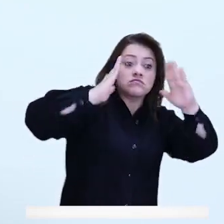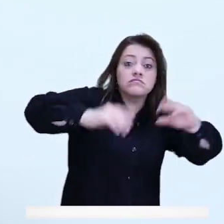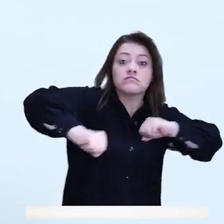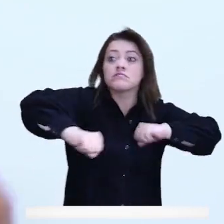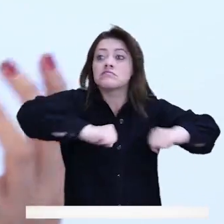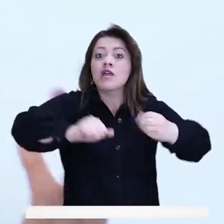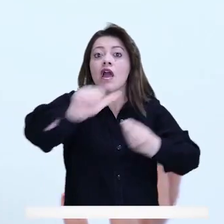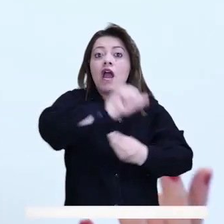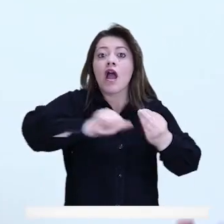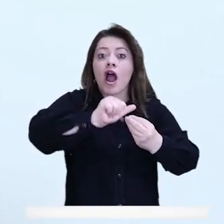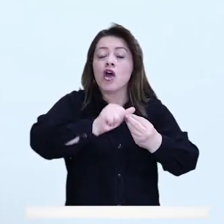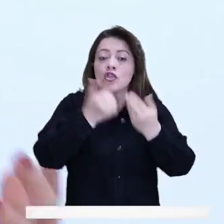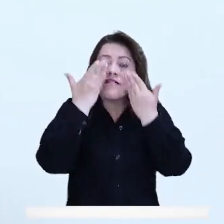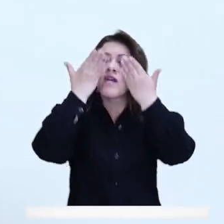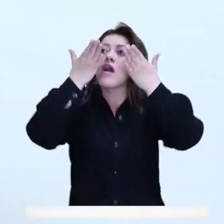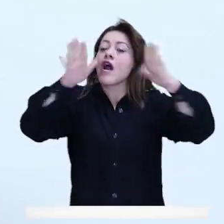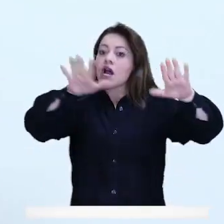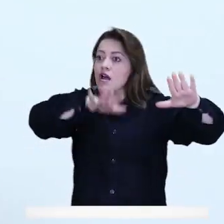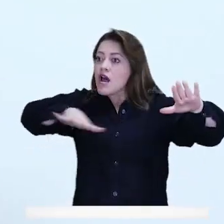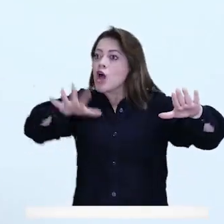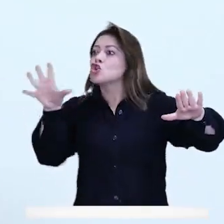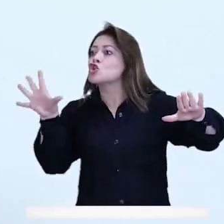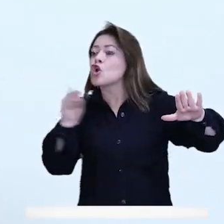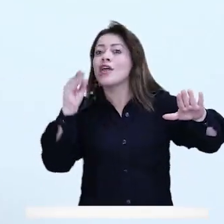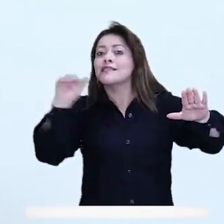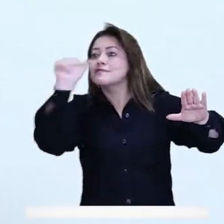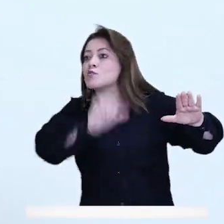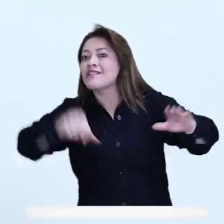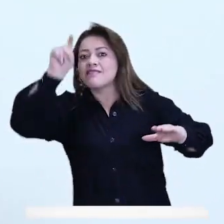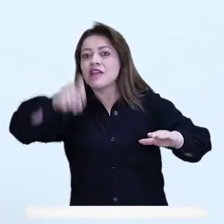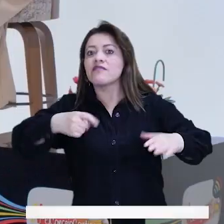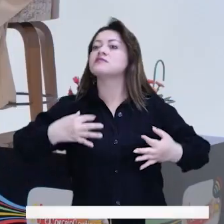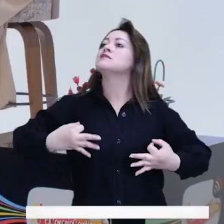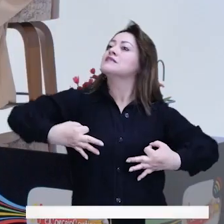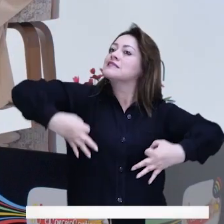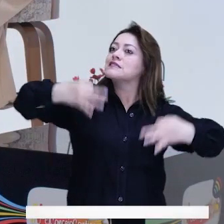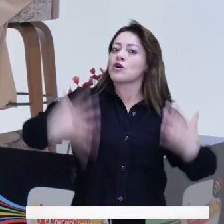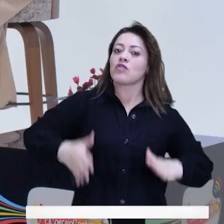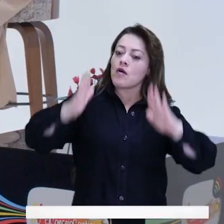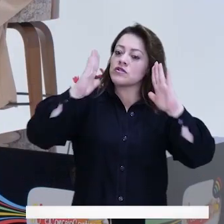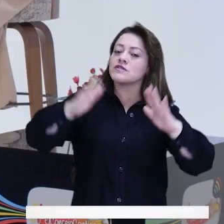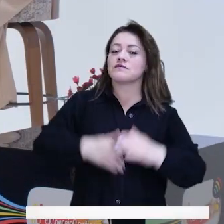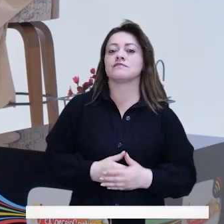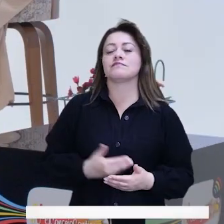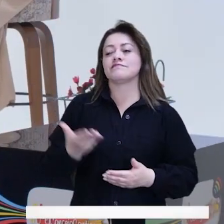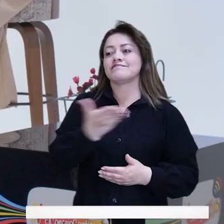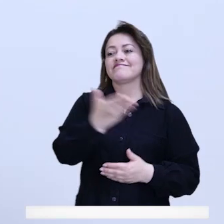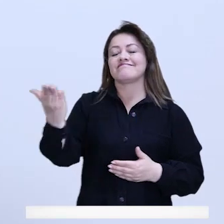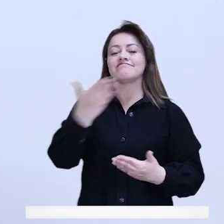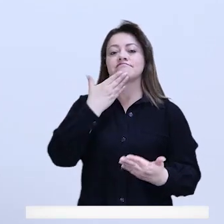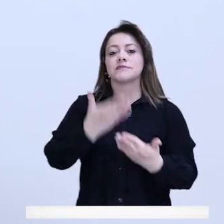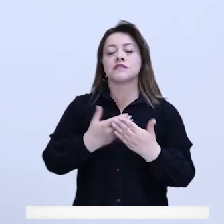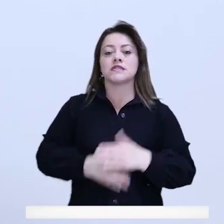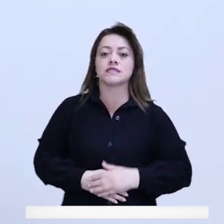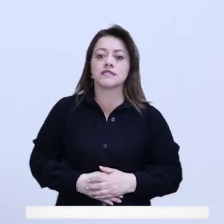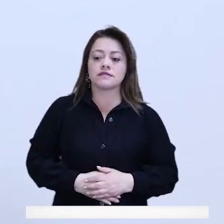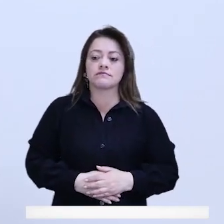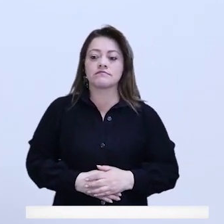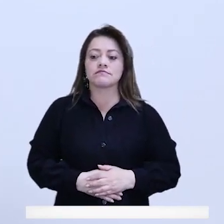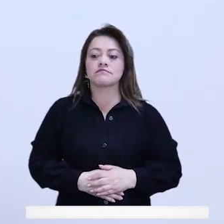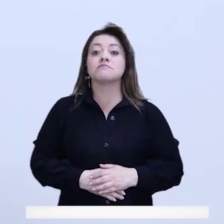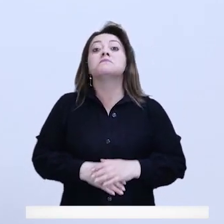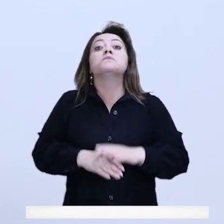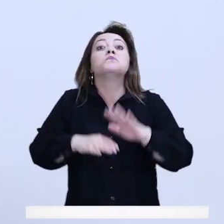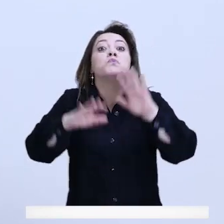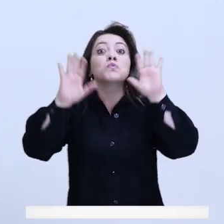feministas. Debemos trabajar con todas las mujeres para que se sientan seguras. Muchísimas gracias a los dos. Y puede que ustedes